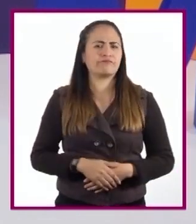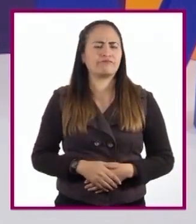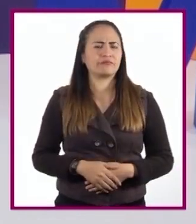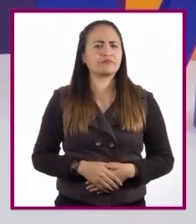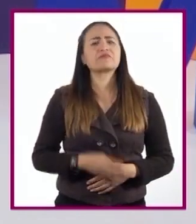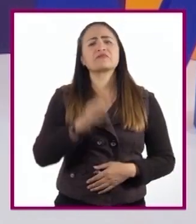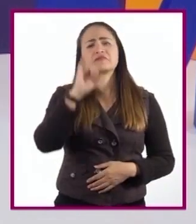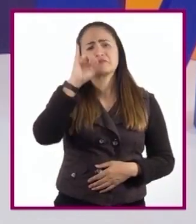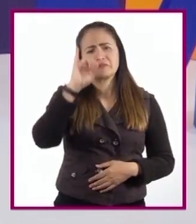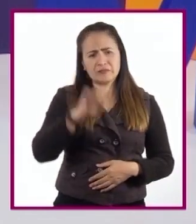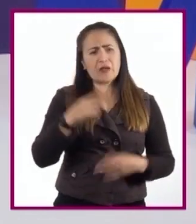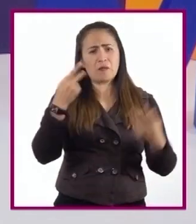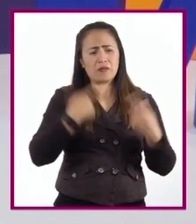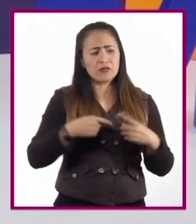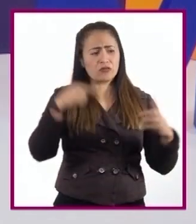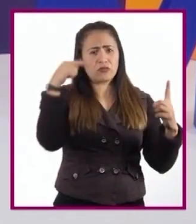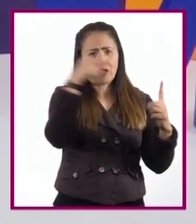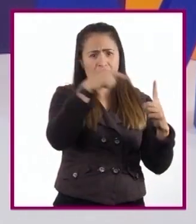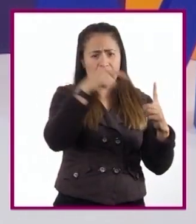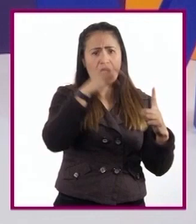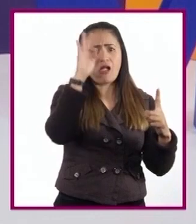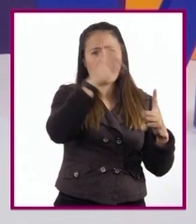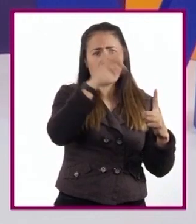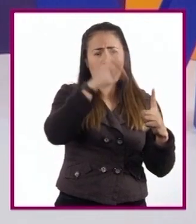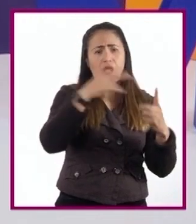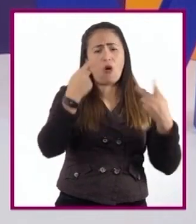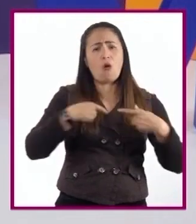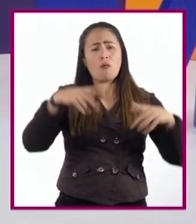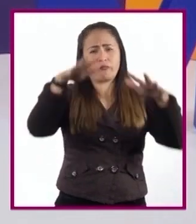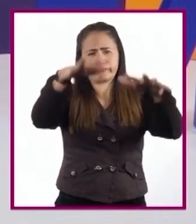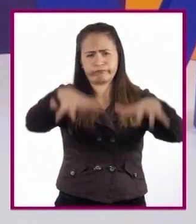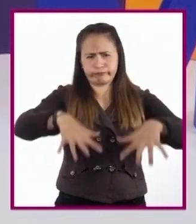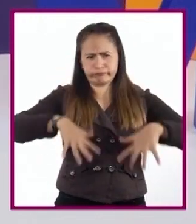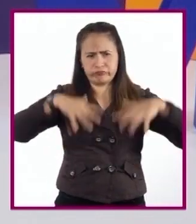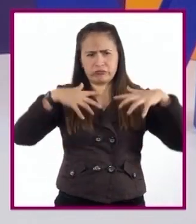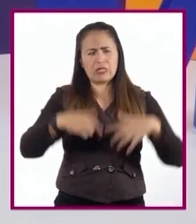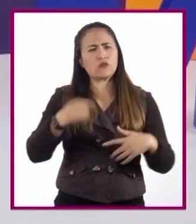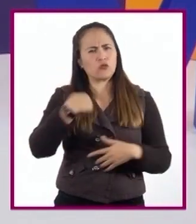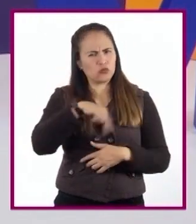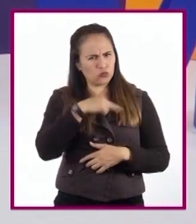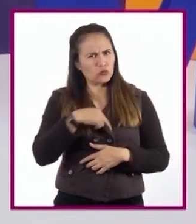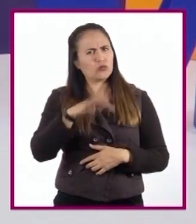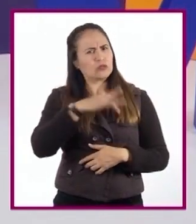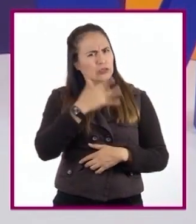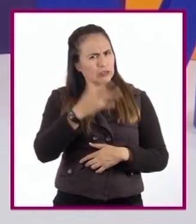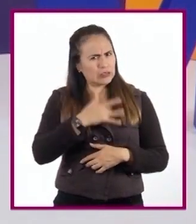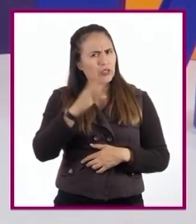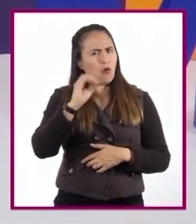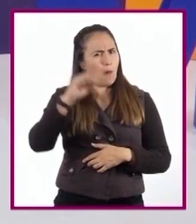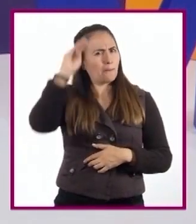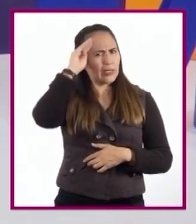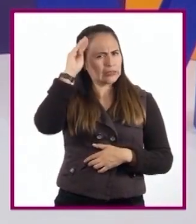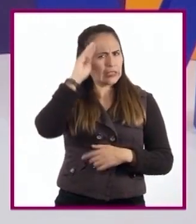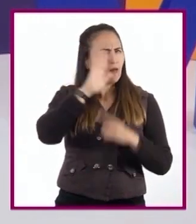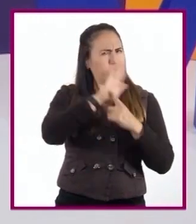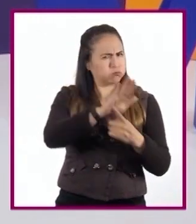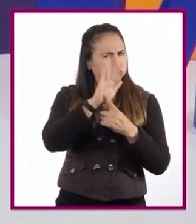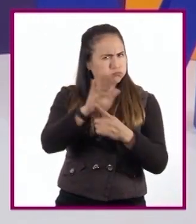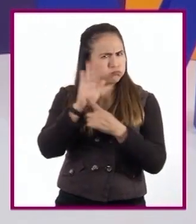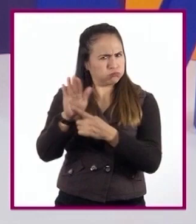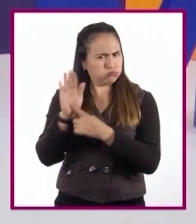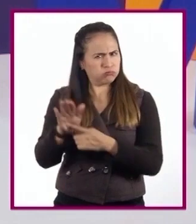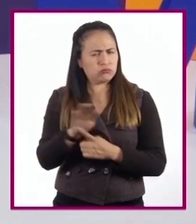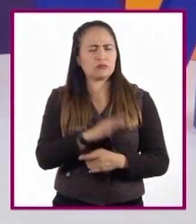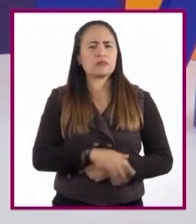convencer a un interlocutor o a una audiencia de algo que nosotros sabemos o pensamos. Por lo que un argumento